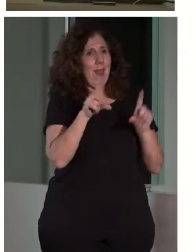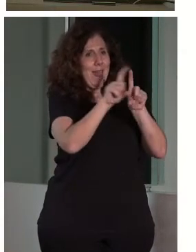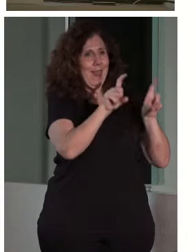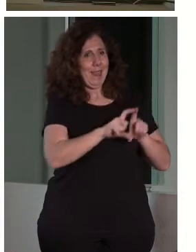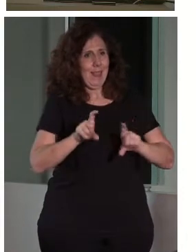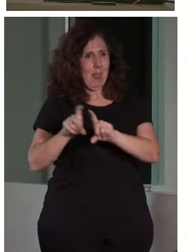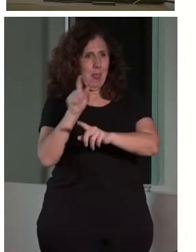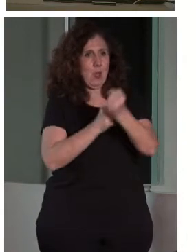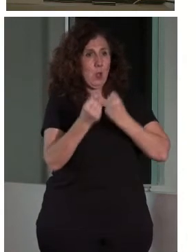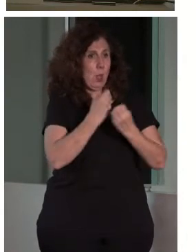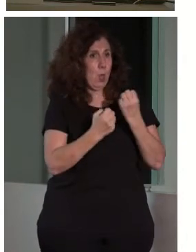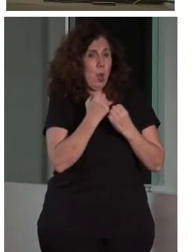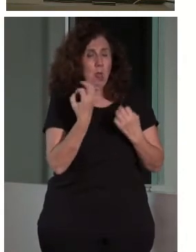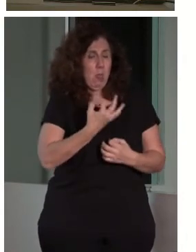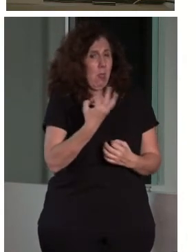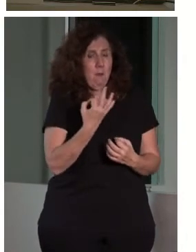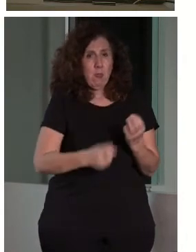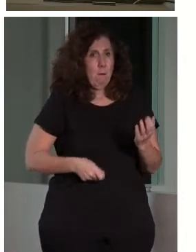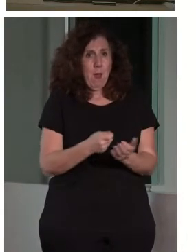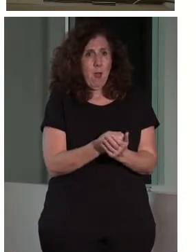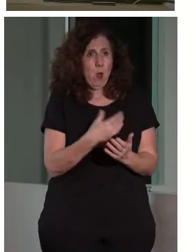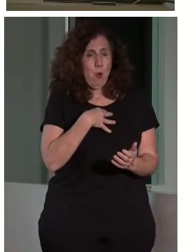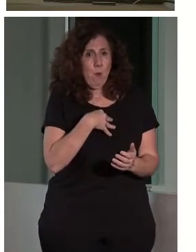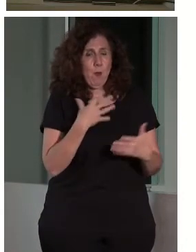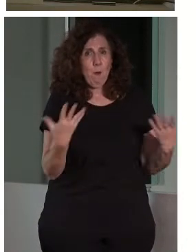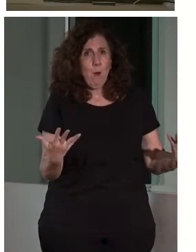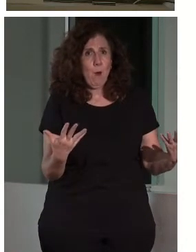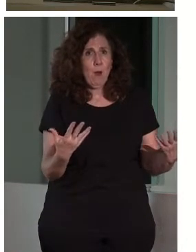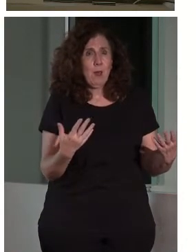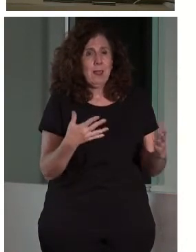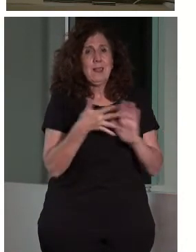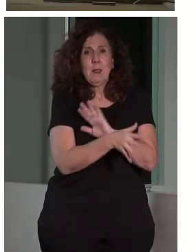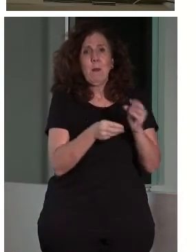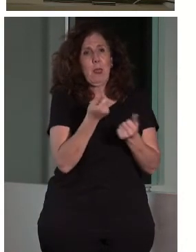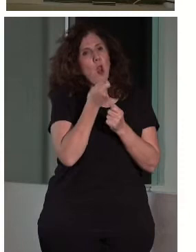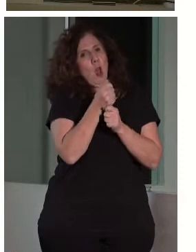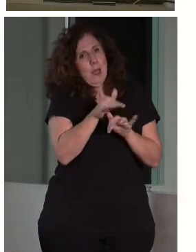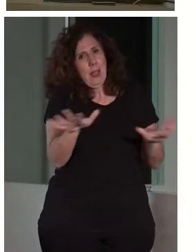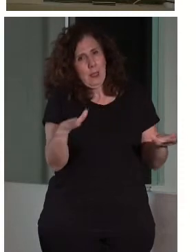en cuenta que obviamente no podemos pretender siempre hacerlo todo gratis.